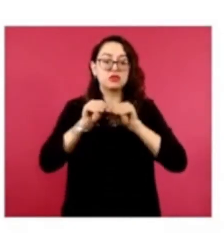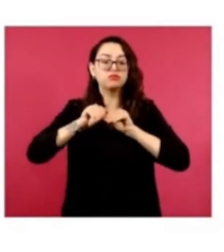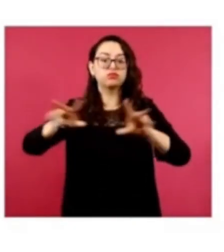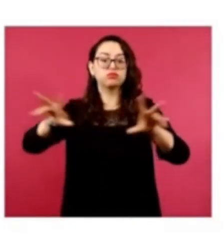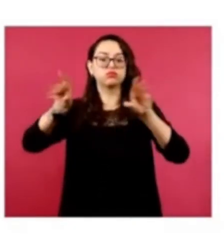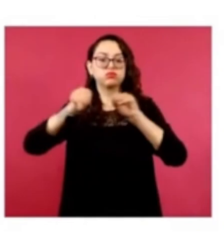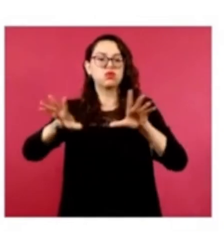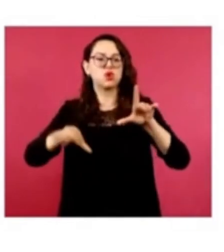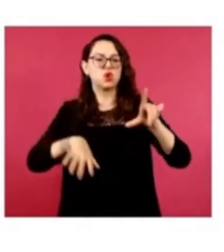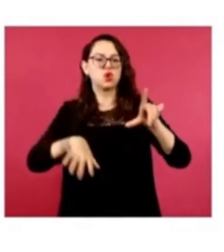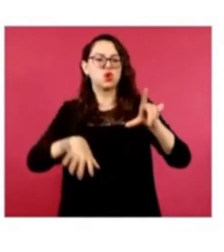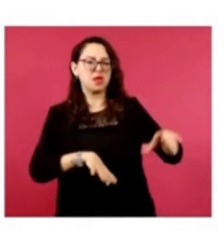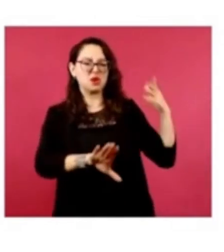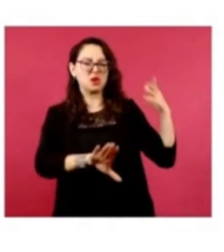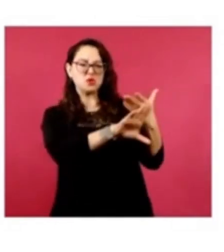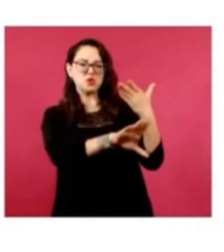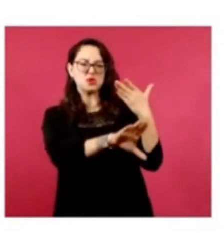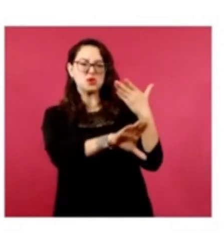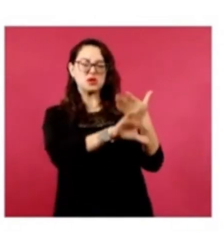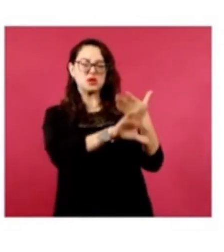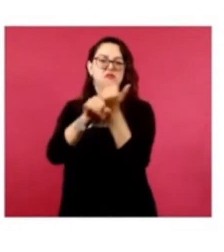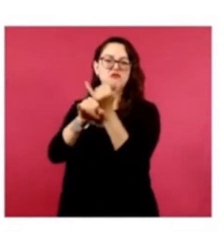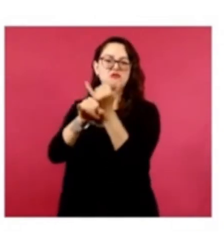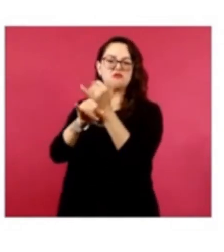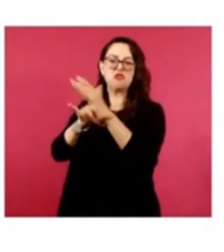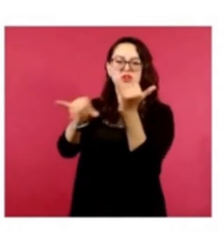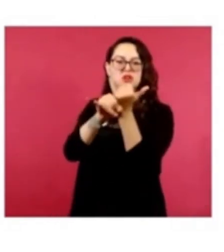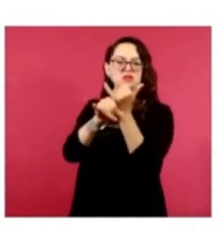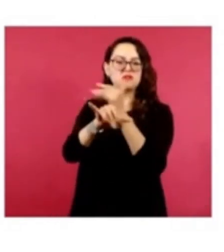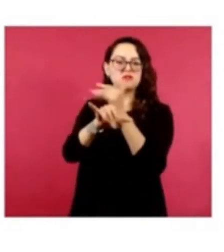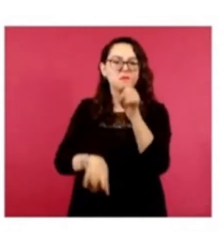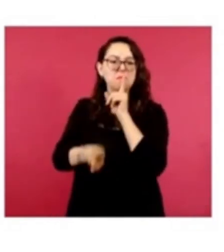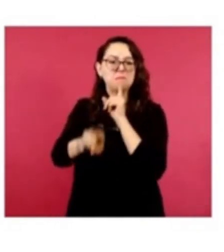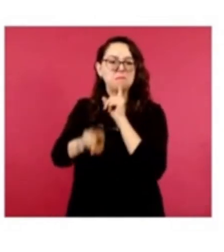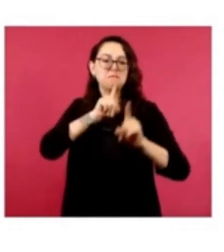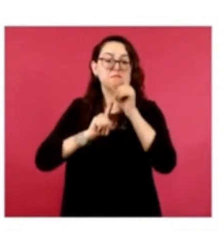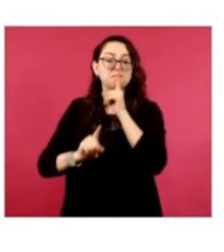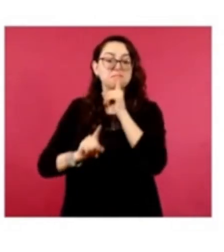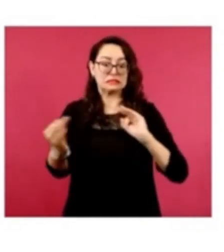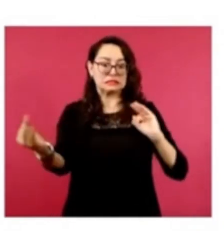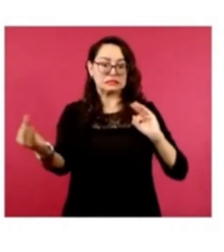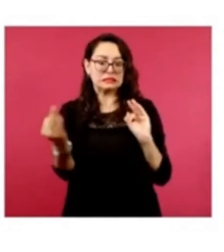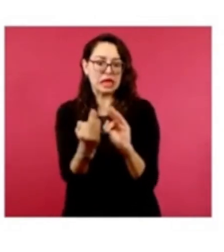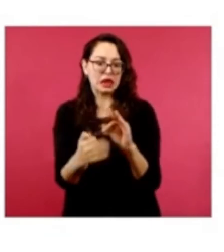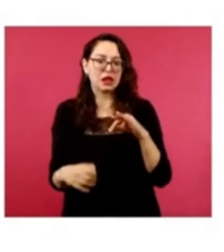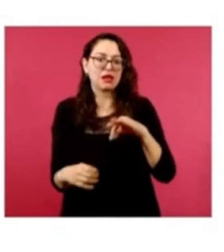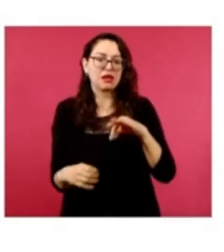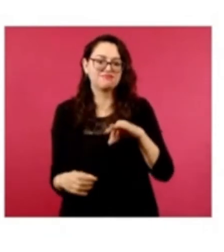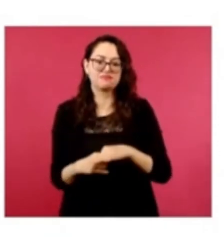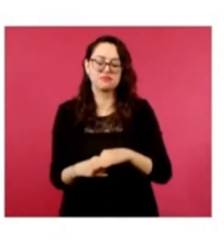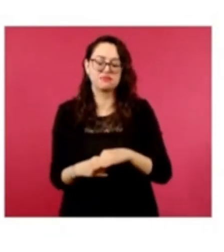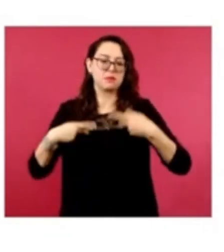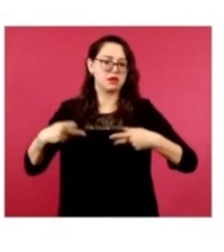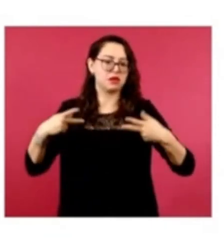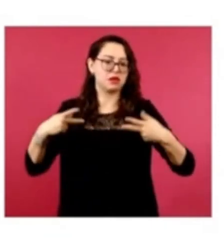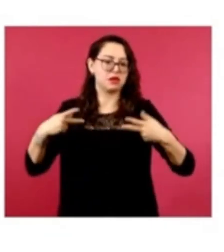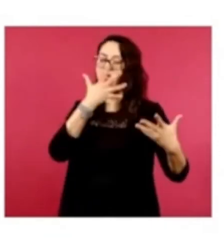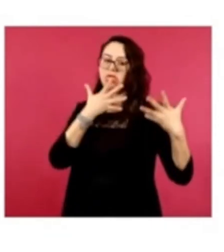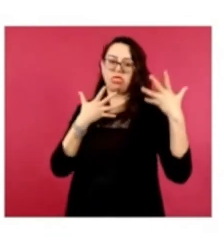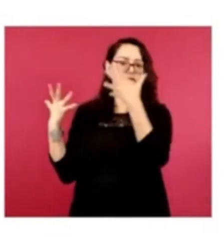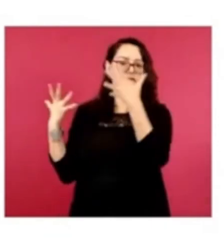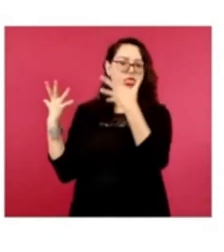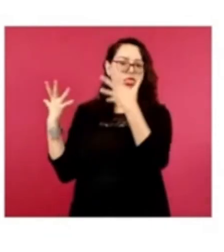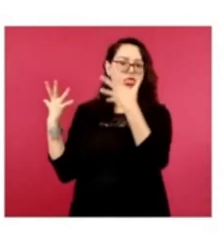golpista. Contenido que busca desinformar a la ciudadanía en un momento sensible, en una coyuntura electoral. Contenido que busca poner en riesgo la estabilidad